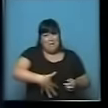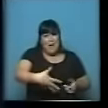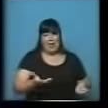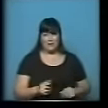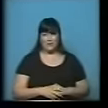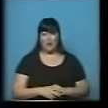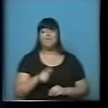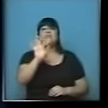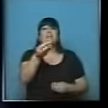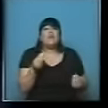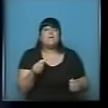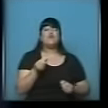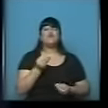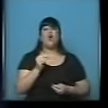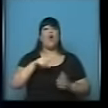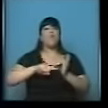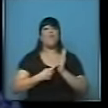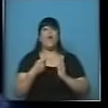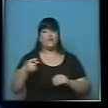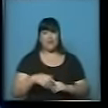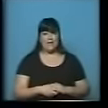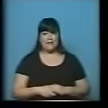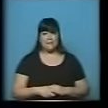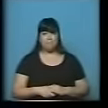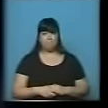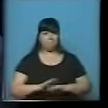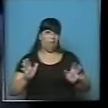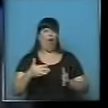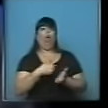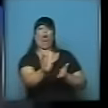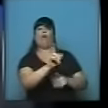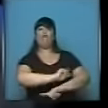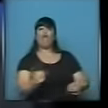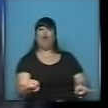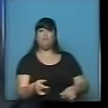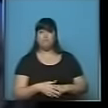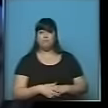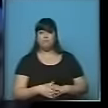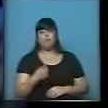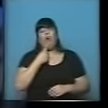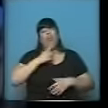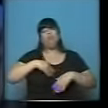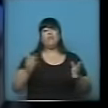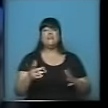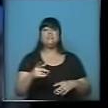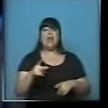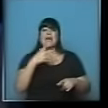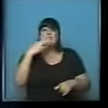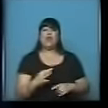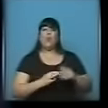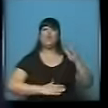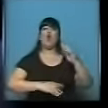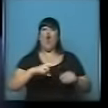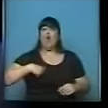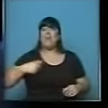¿Y saben lo que pasó en la ciudad de Buenos Aires? Entonces, la vetó porque decía que iba a desfinanciar la obra